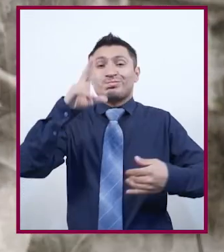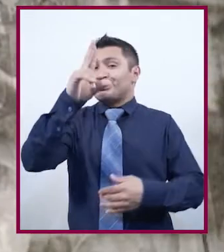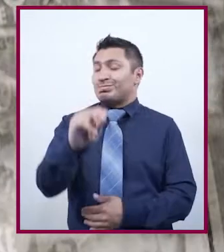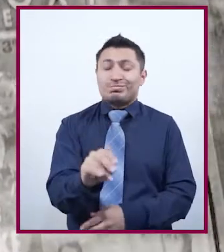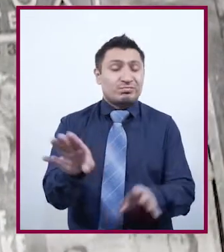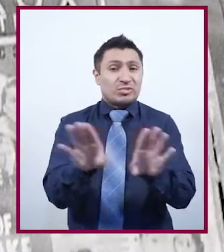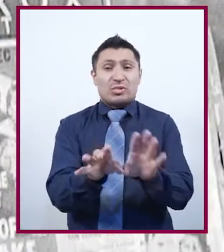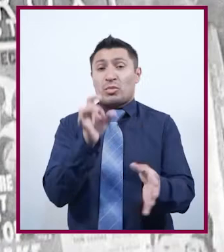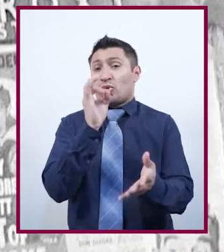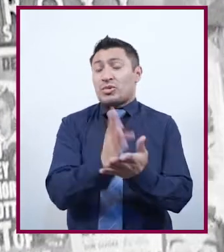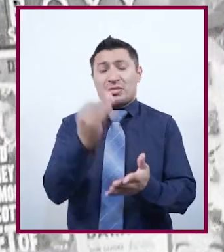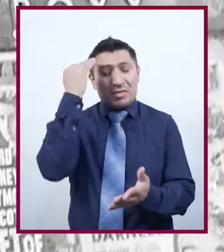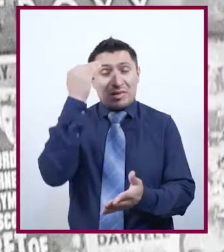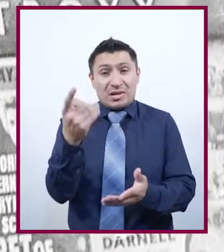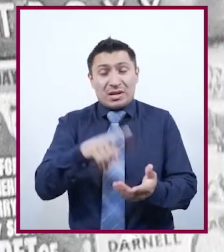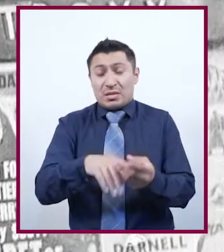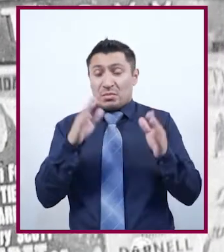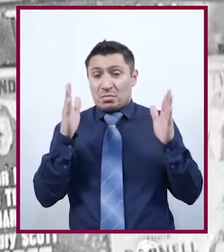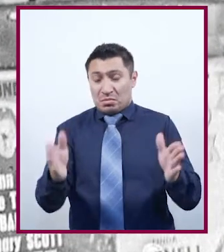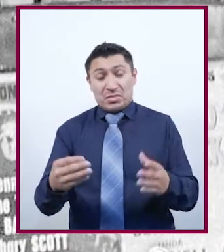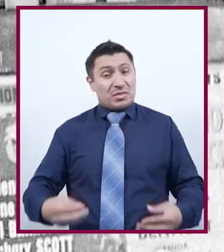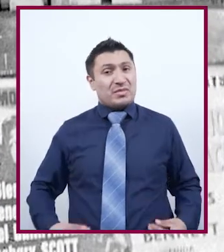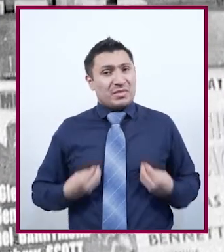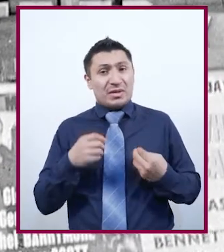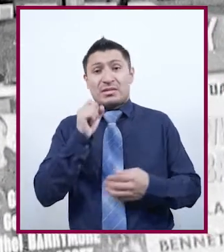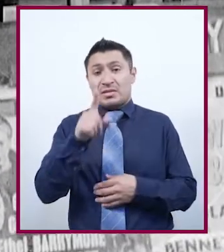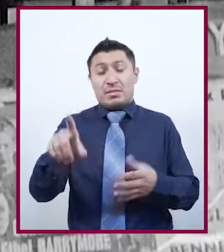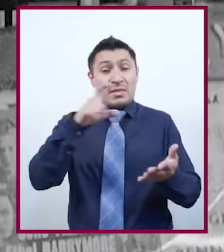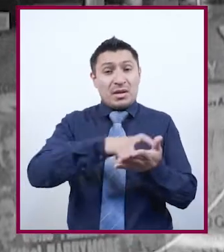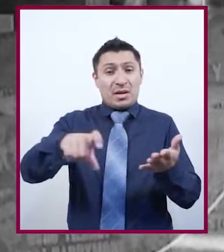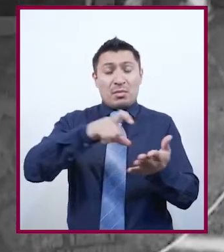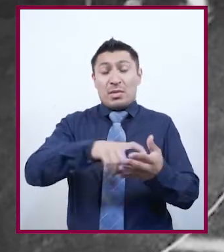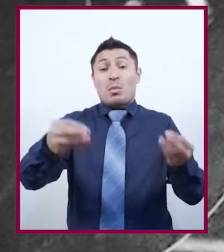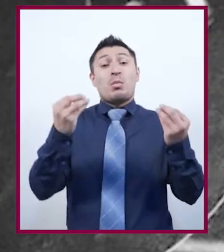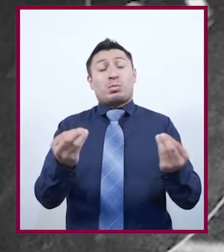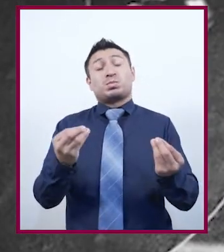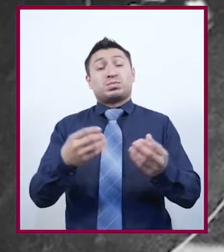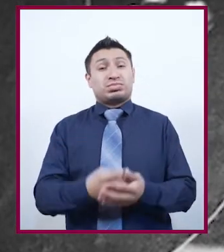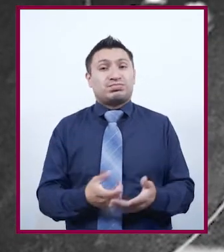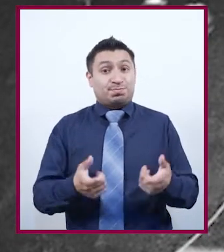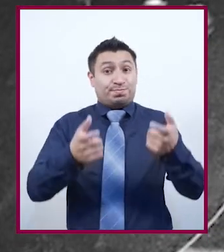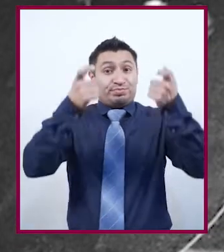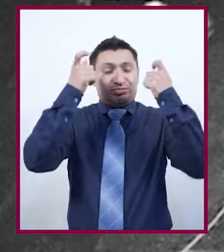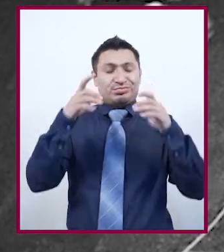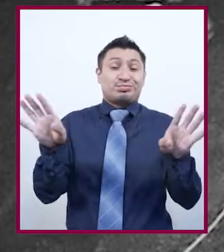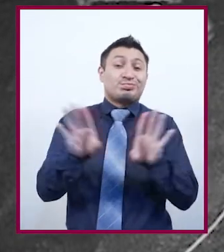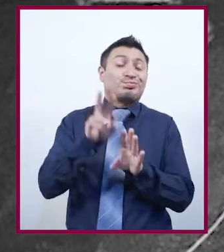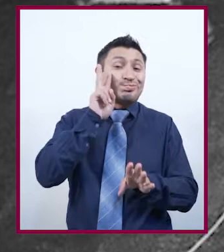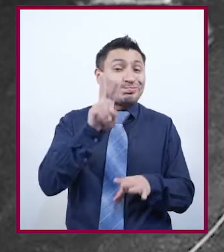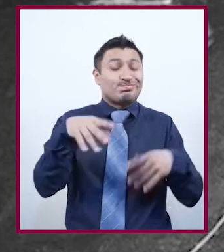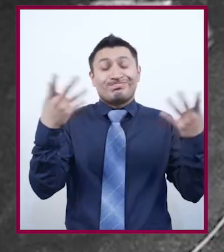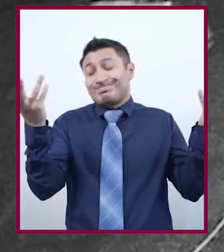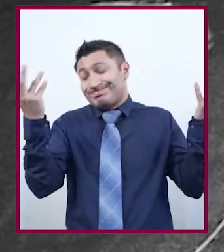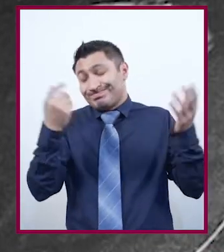no era solamente un periodo en la vida, sino también consumidores potenciales. ¿Cómo ves?